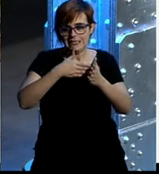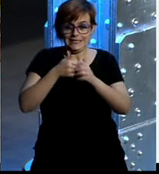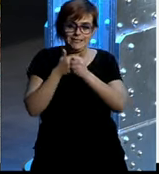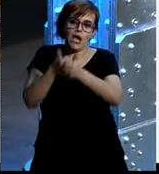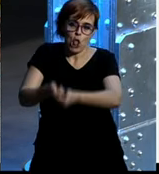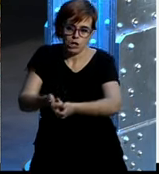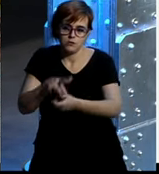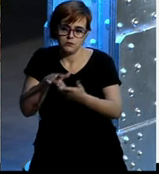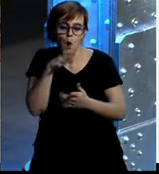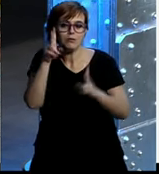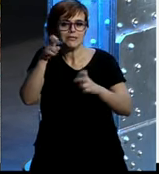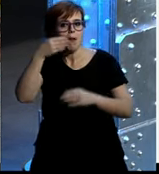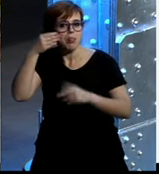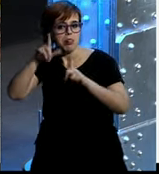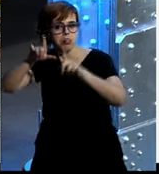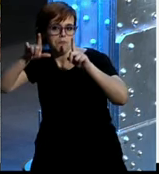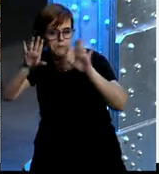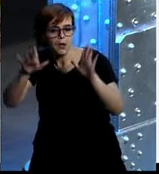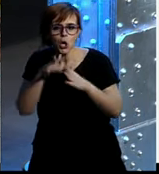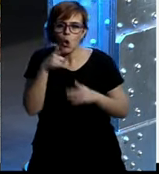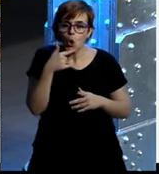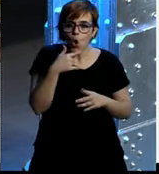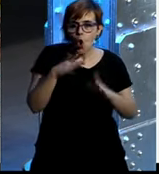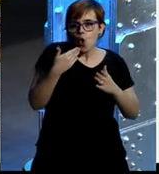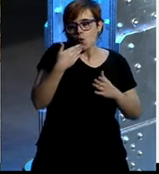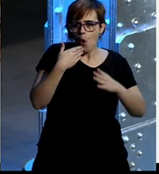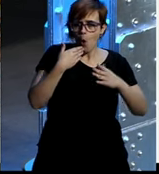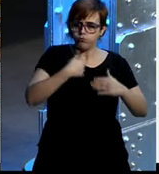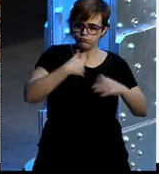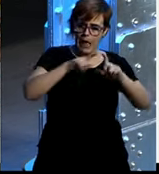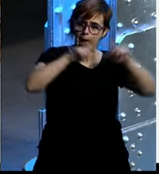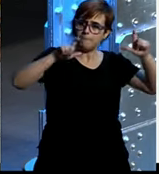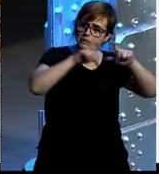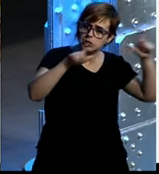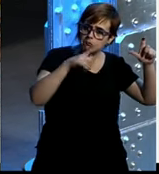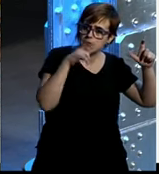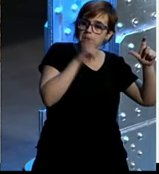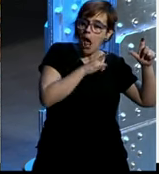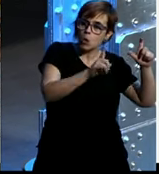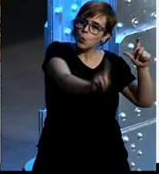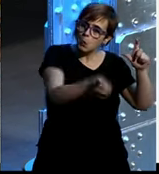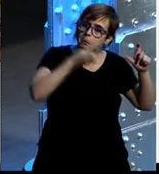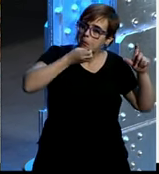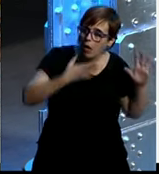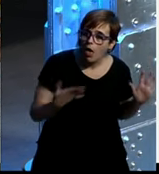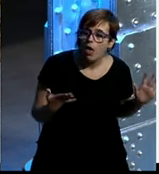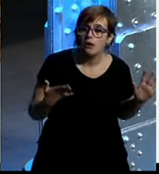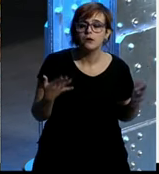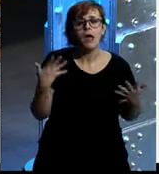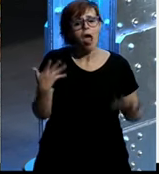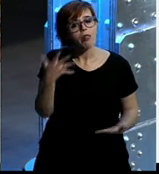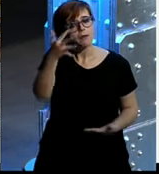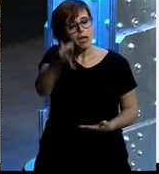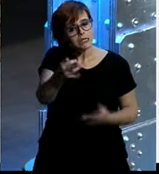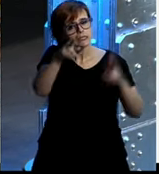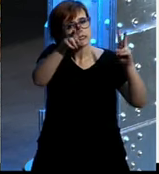Pero desde el punto de vista corporativo, no estamos mal. Podemos estar mejor, y estamos trabajando por mejorarlo, pero no estamos mal. Y además estamos con